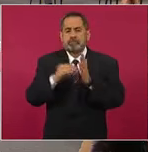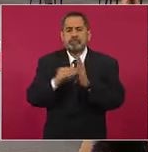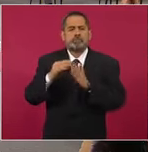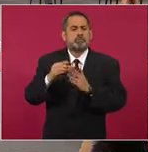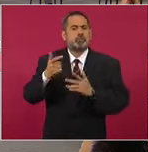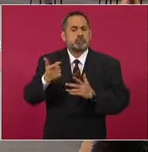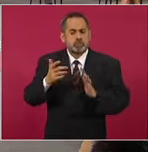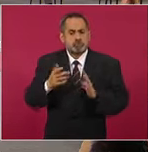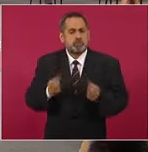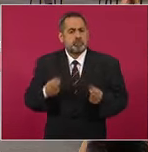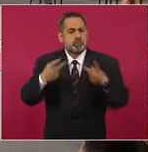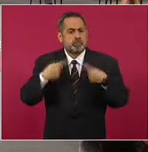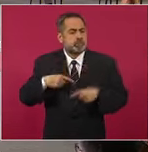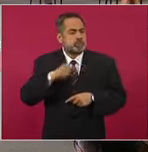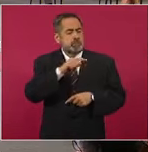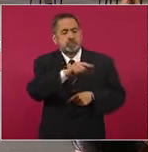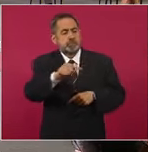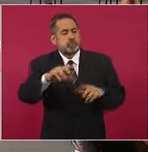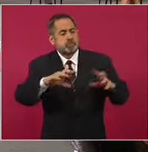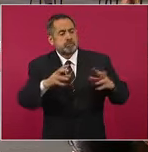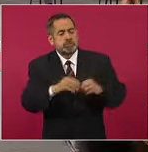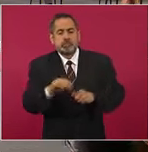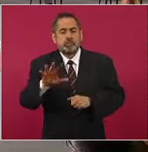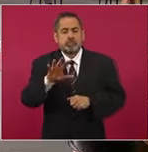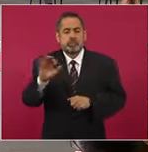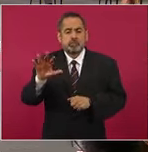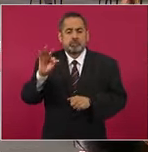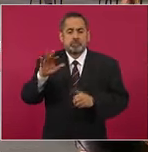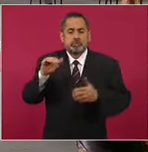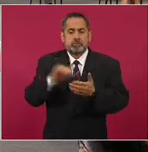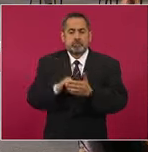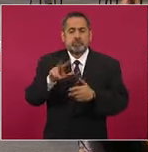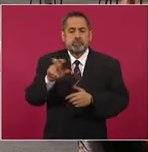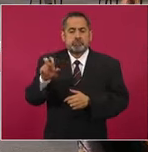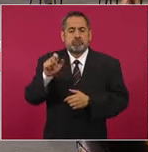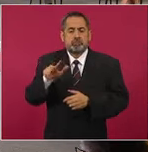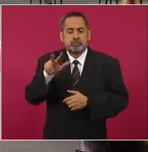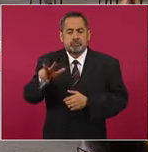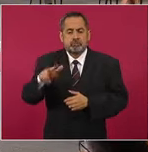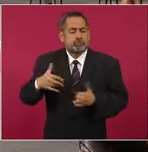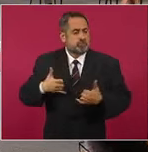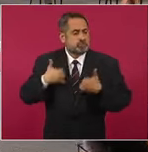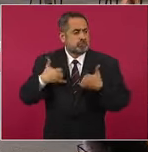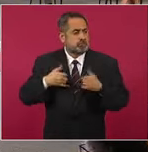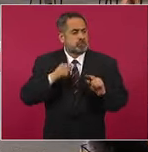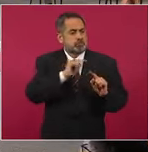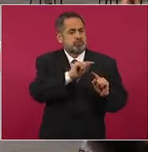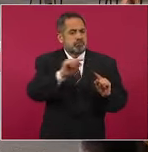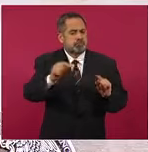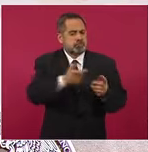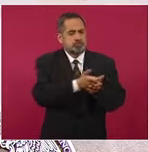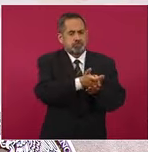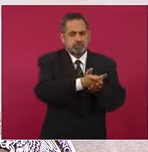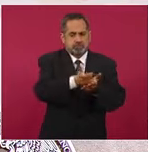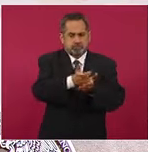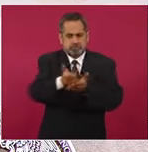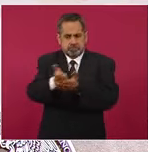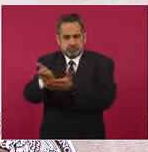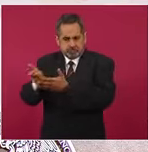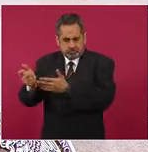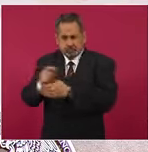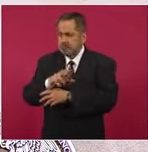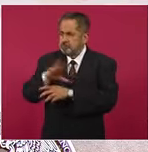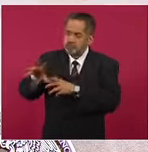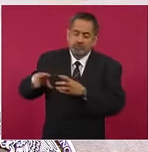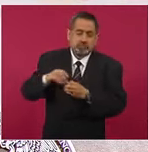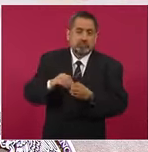beneficiar a un total de 540 mil 818 jóvenes, lo cual, por supuesto, esto es una inversión